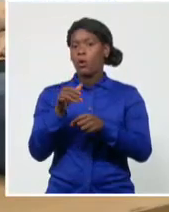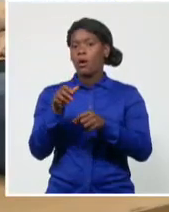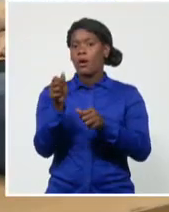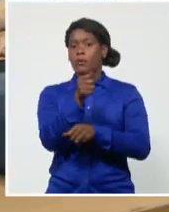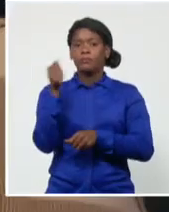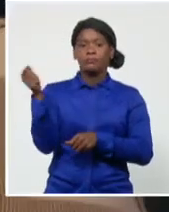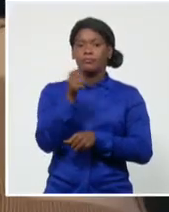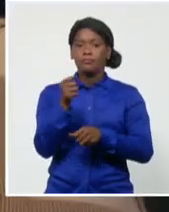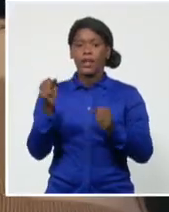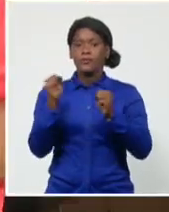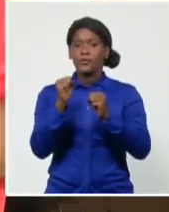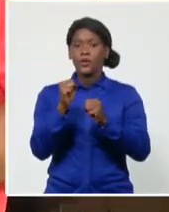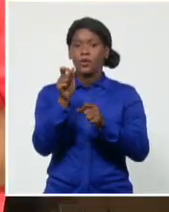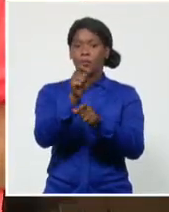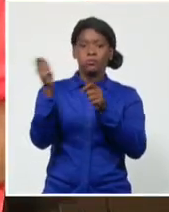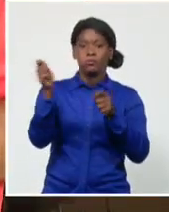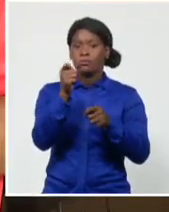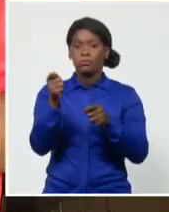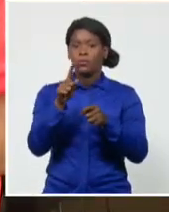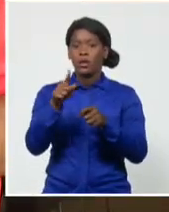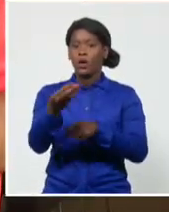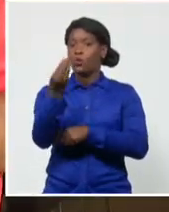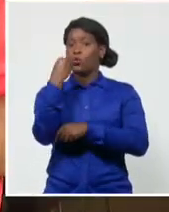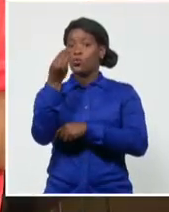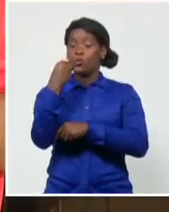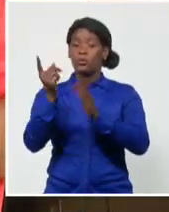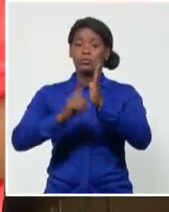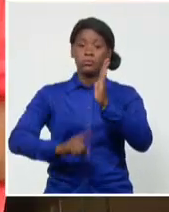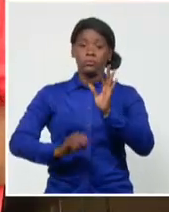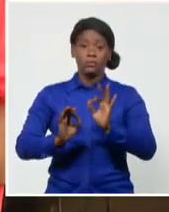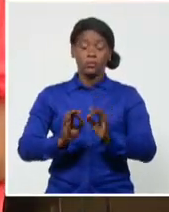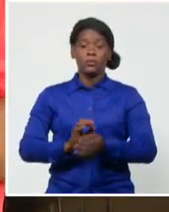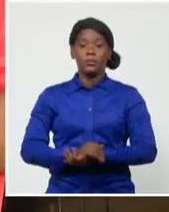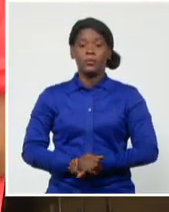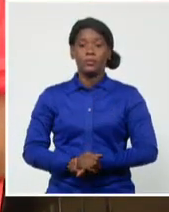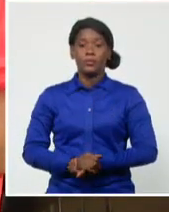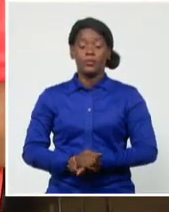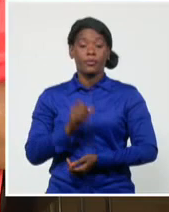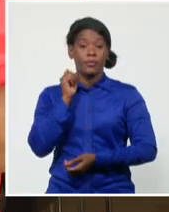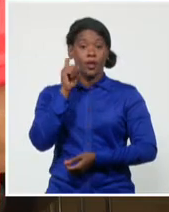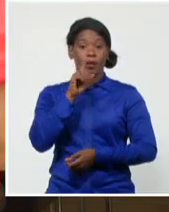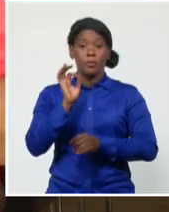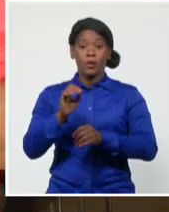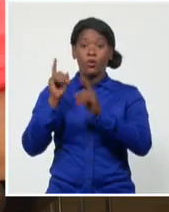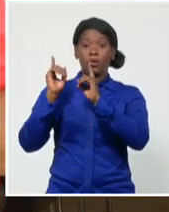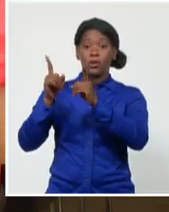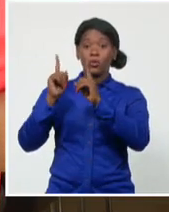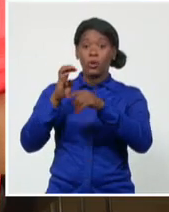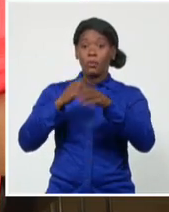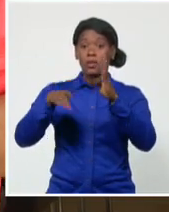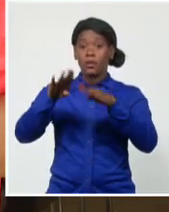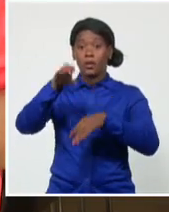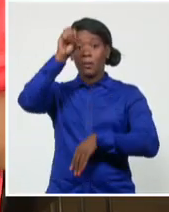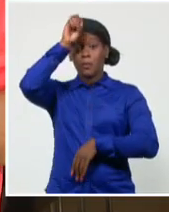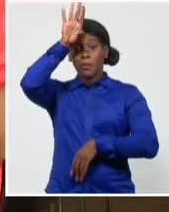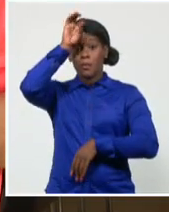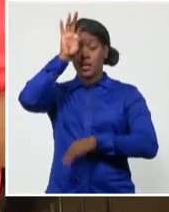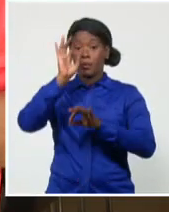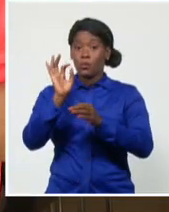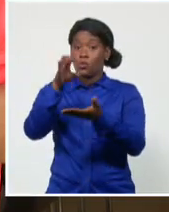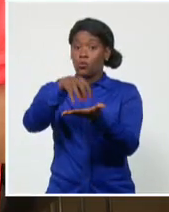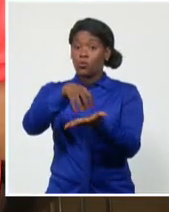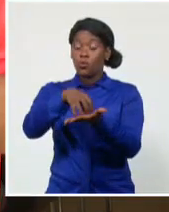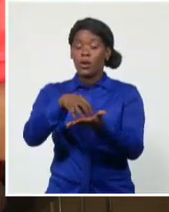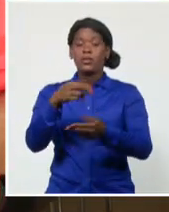no se trata de eso. Concluido el Consejo Energético Nacional, en el propio Ministerio de Energía y Minas, se ha